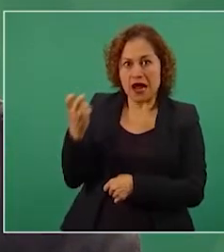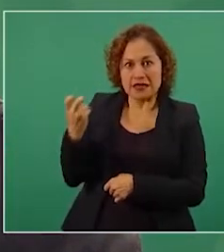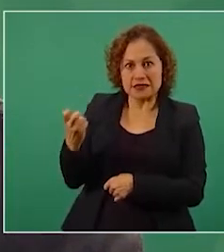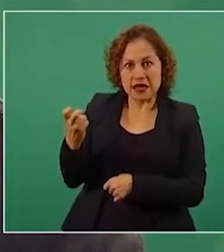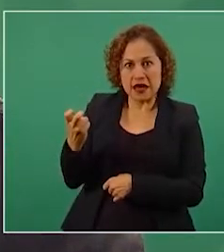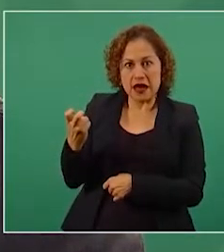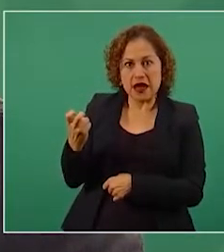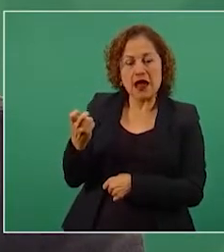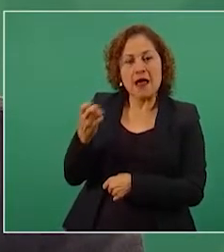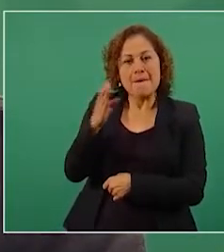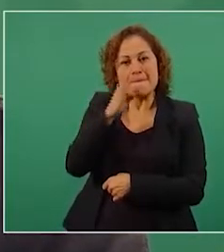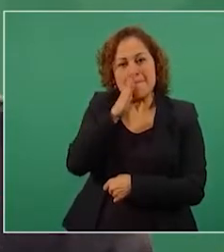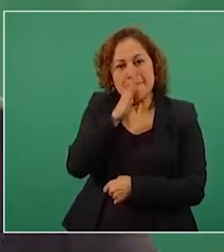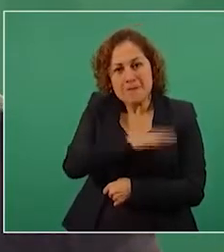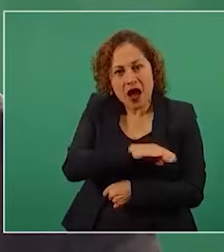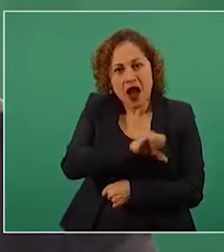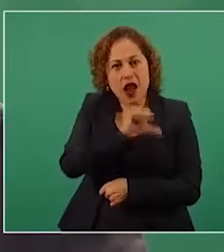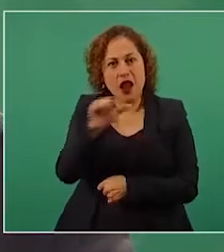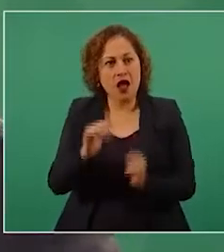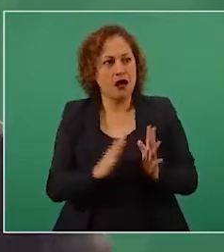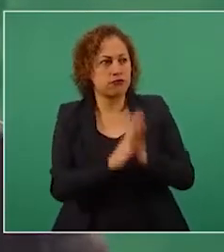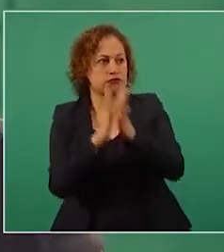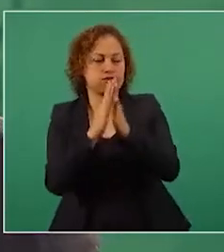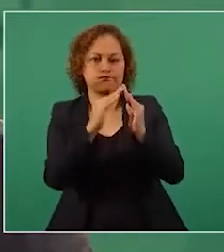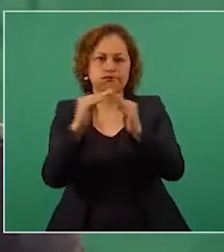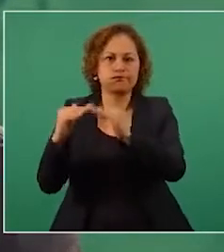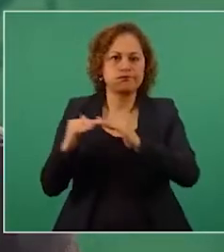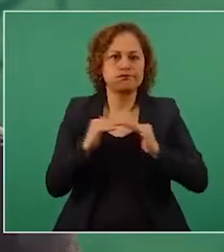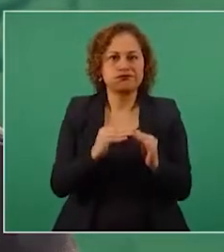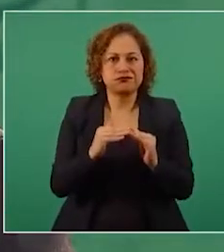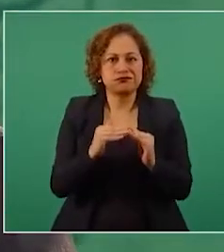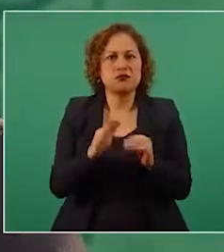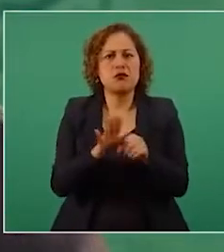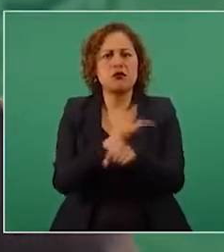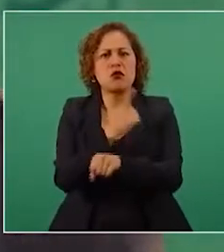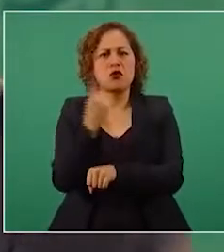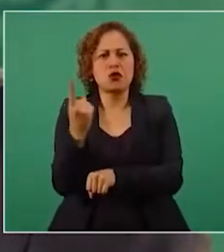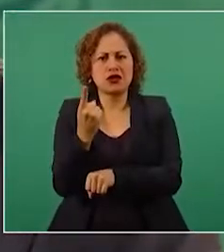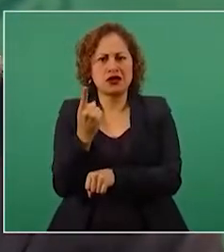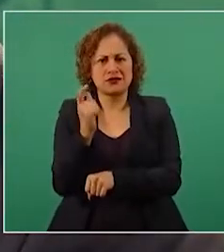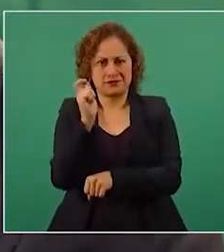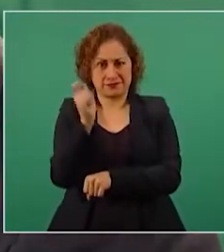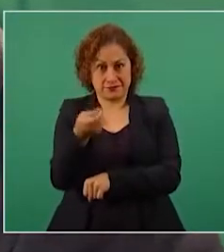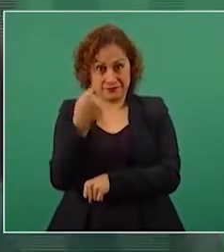porque la democracia es